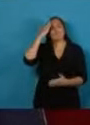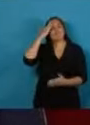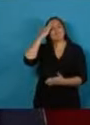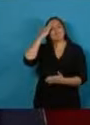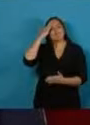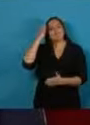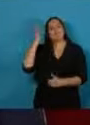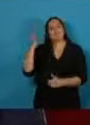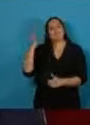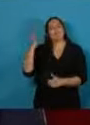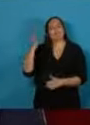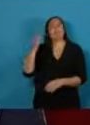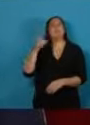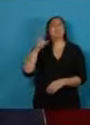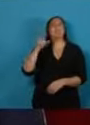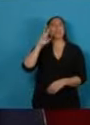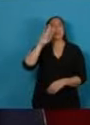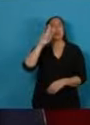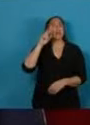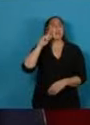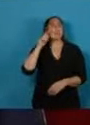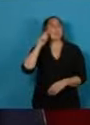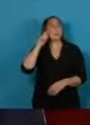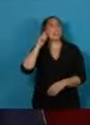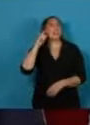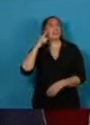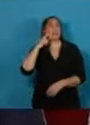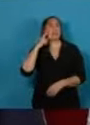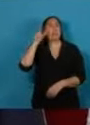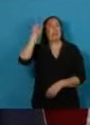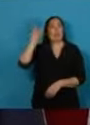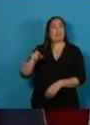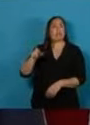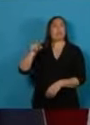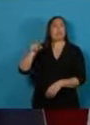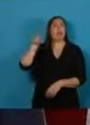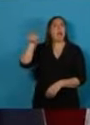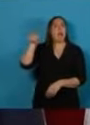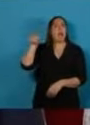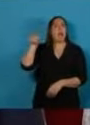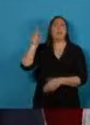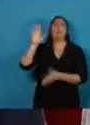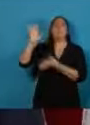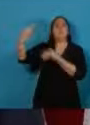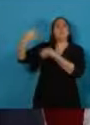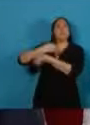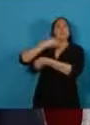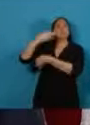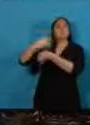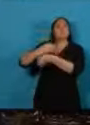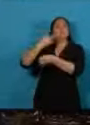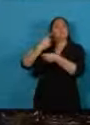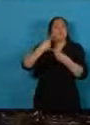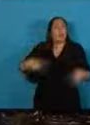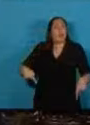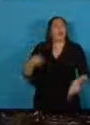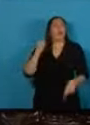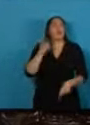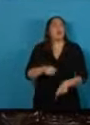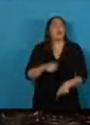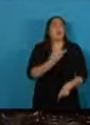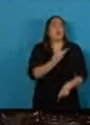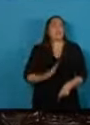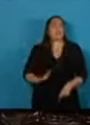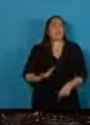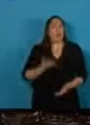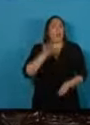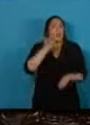a Esteban Rí quien me inculcó como nadie los mejores valores del Estado de Derecho